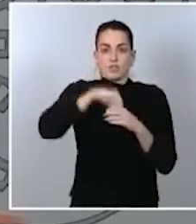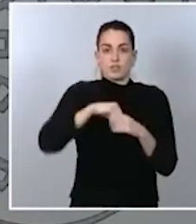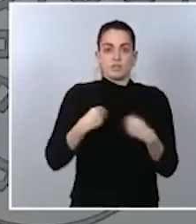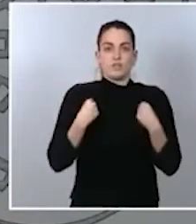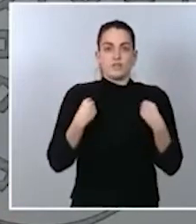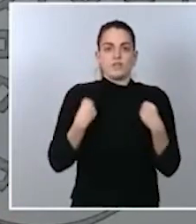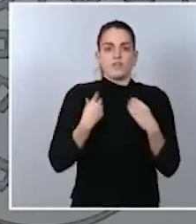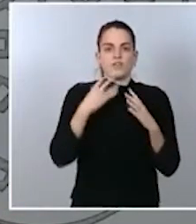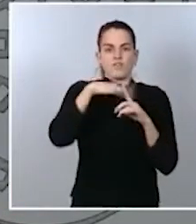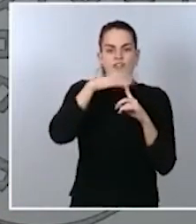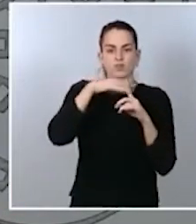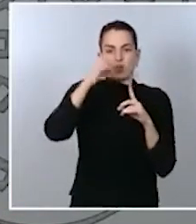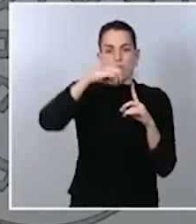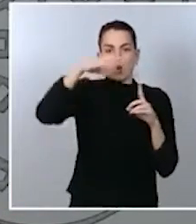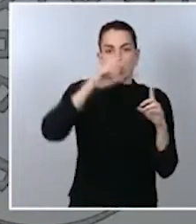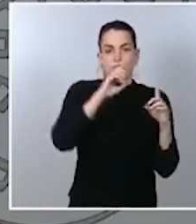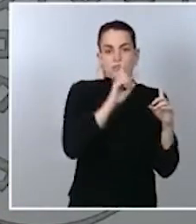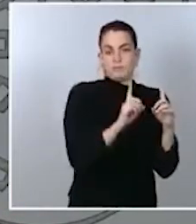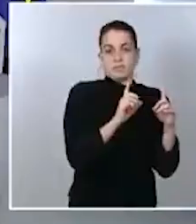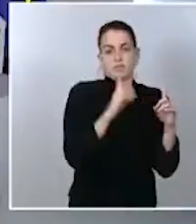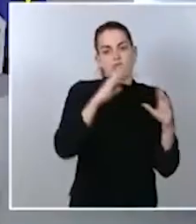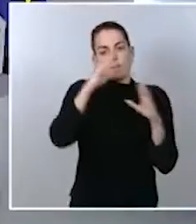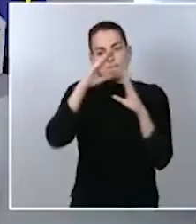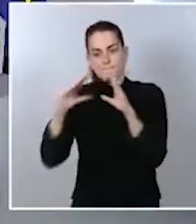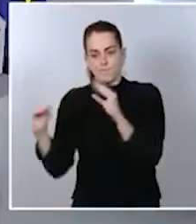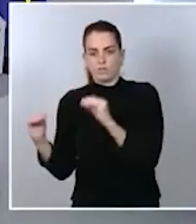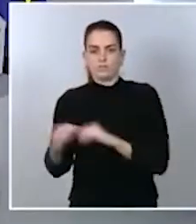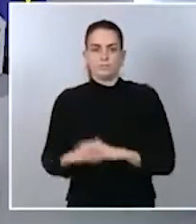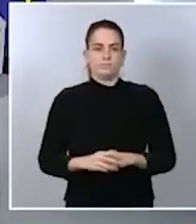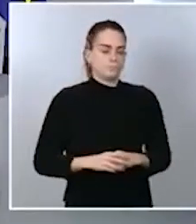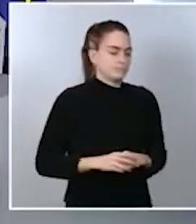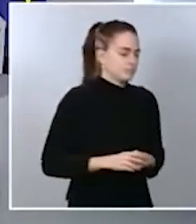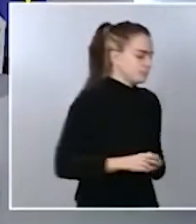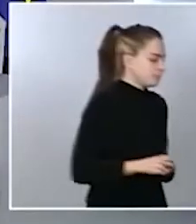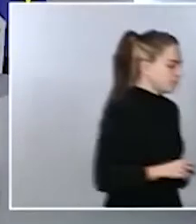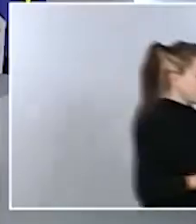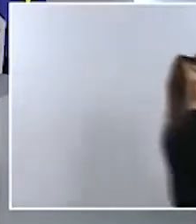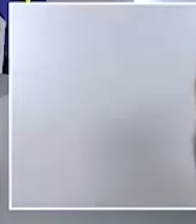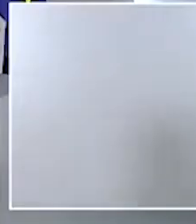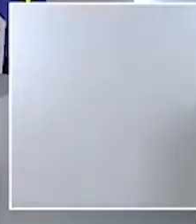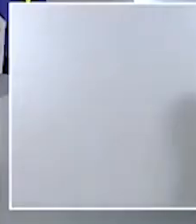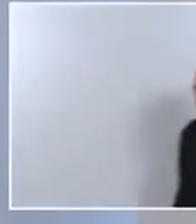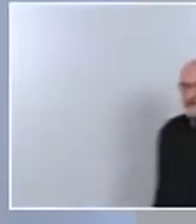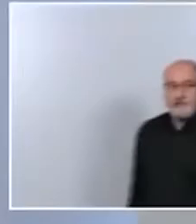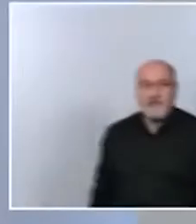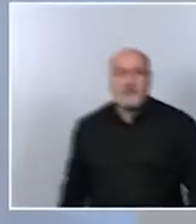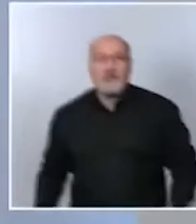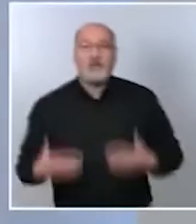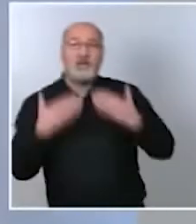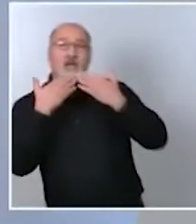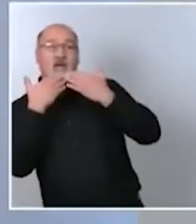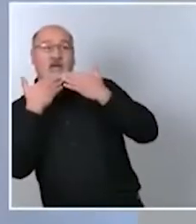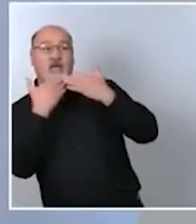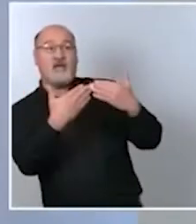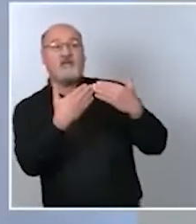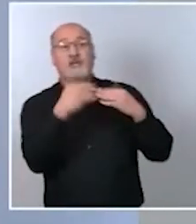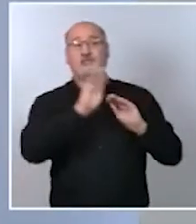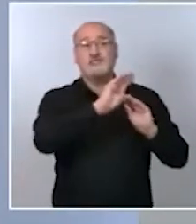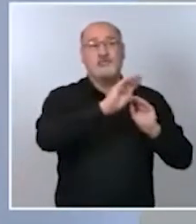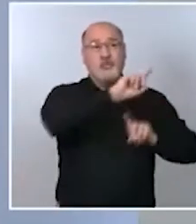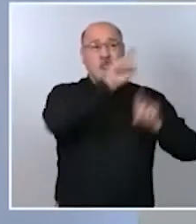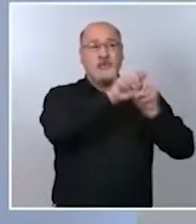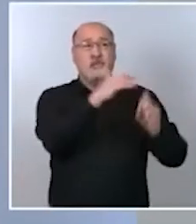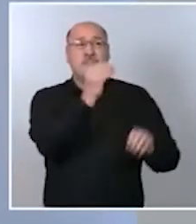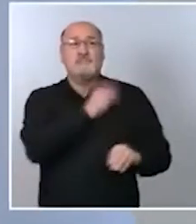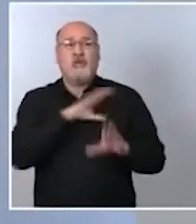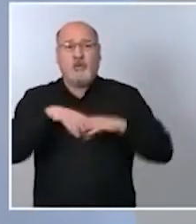se produjo en el año anterior Muchas gracias Keti por su pregunta ya ha dicho antes que yo estoy 101% centrado en el